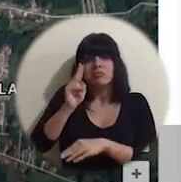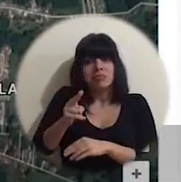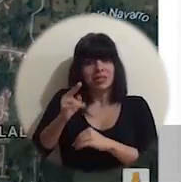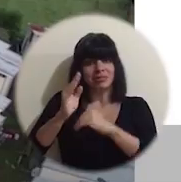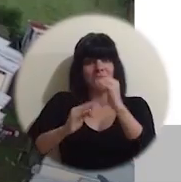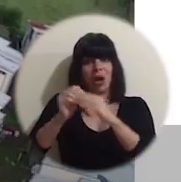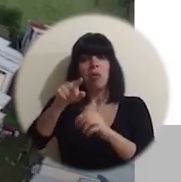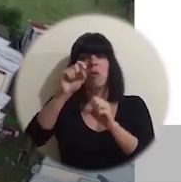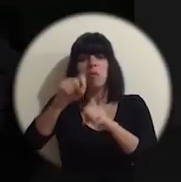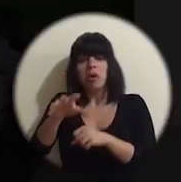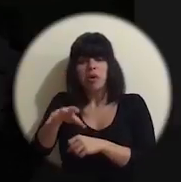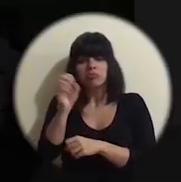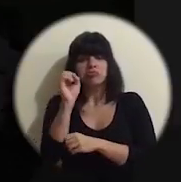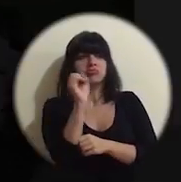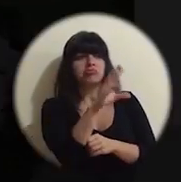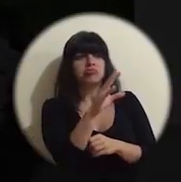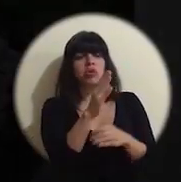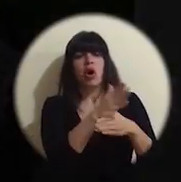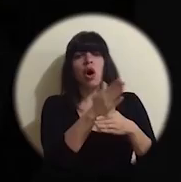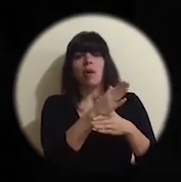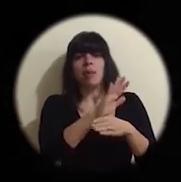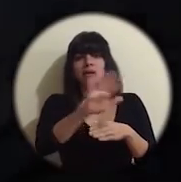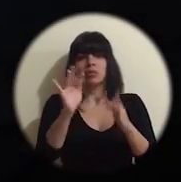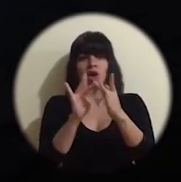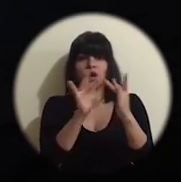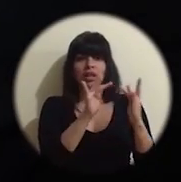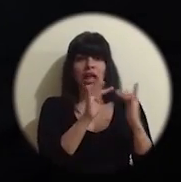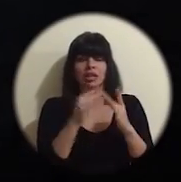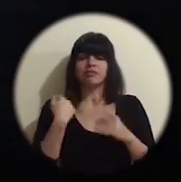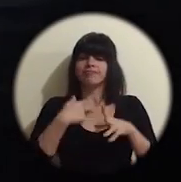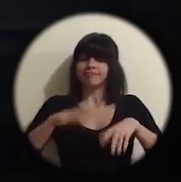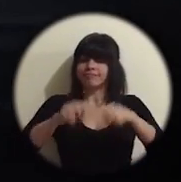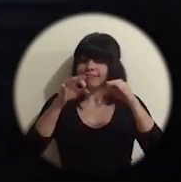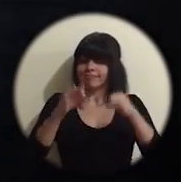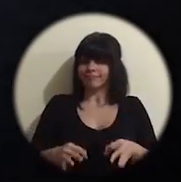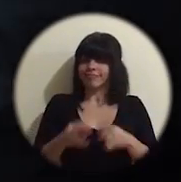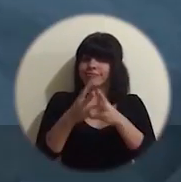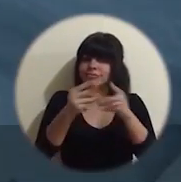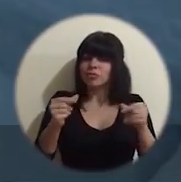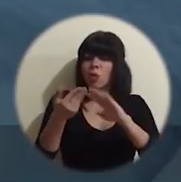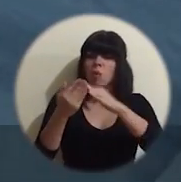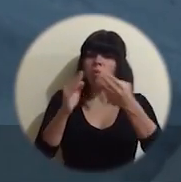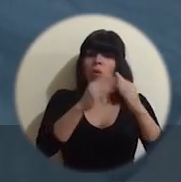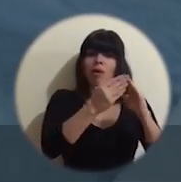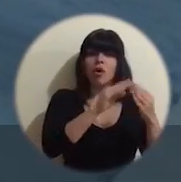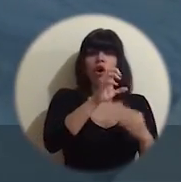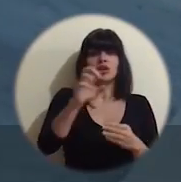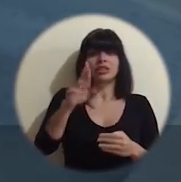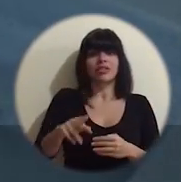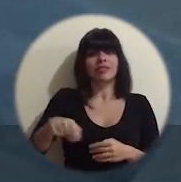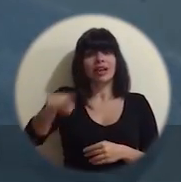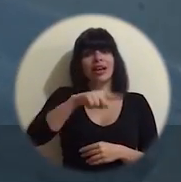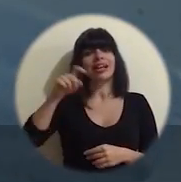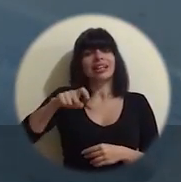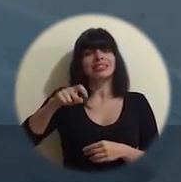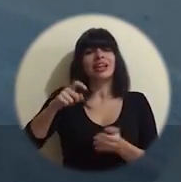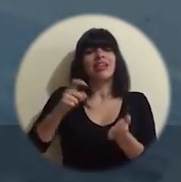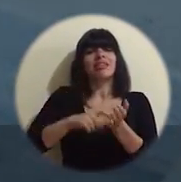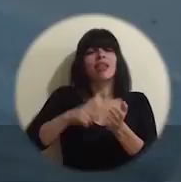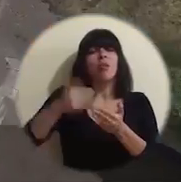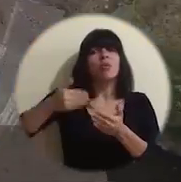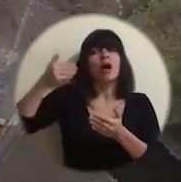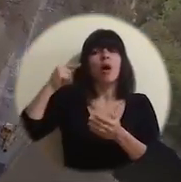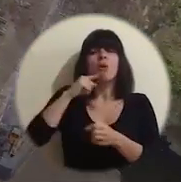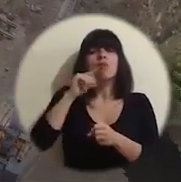podrá compartirla con sus contactos. Tomamos la determinación de saldar con el pueblo costarricense una serie de deudas y